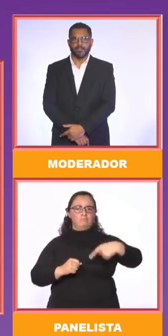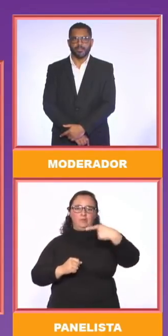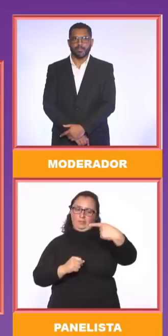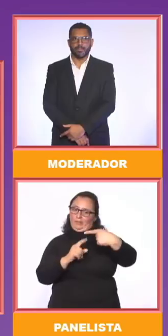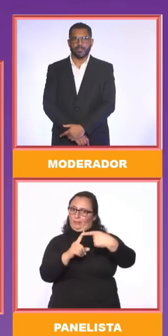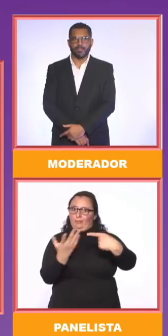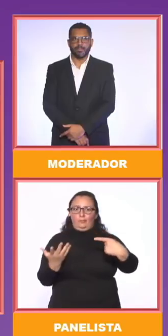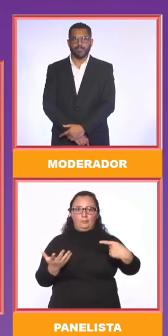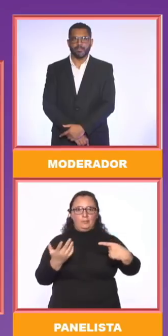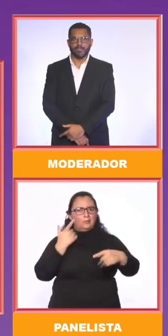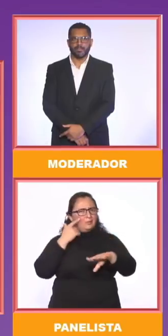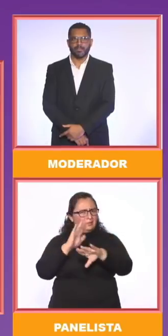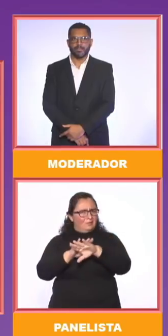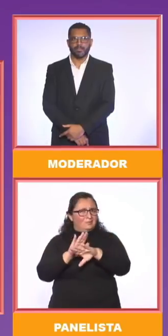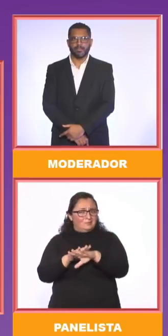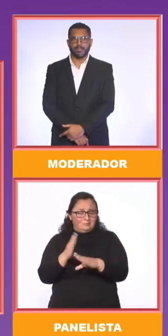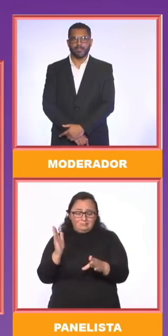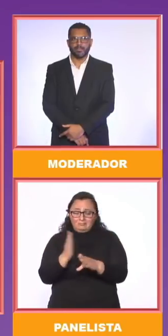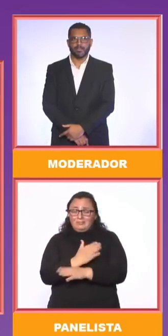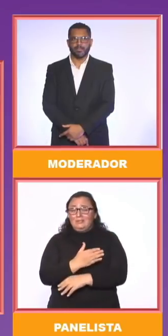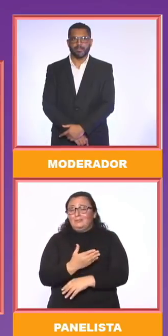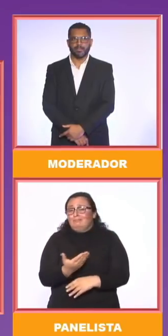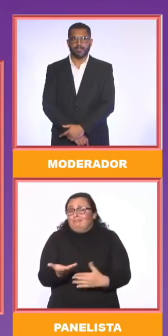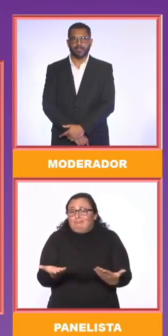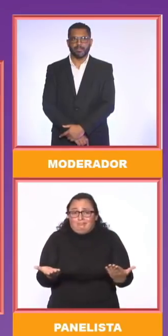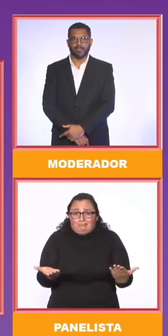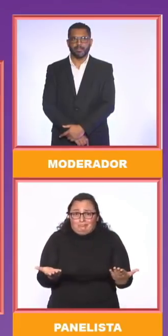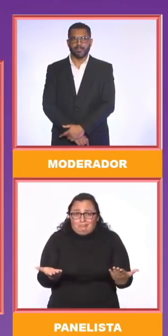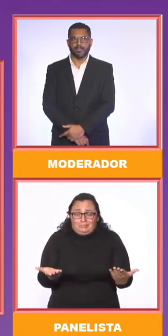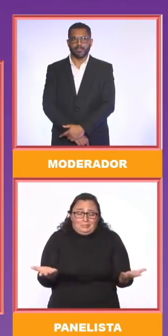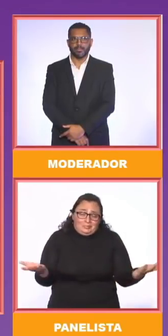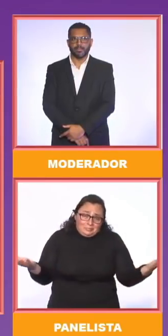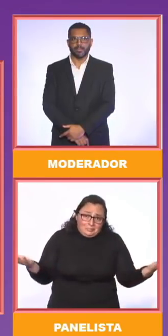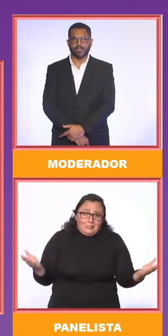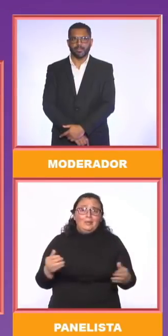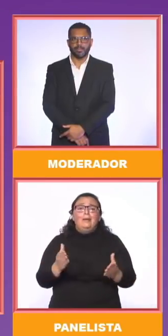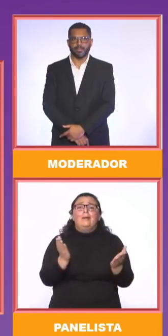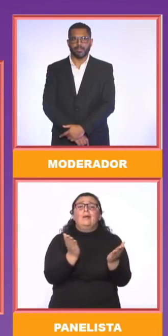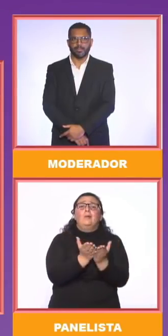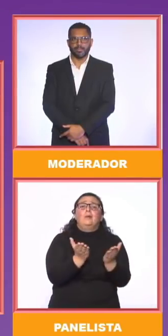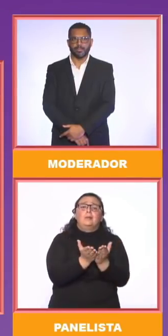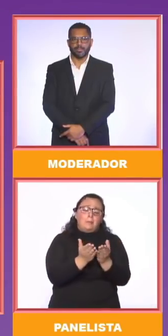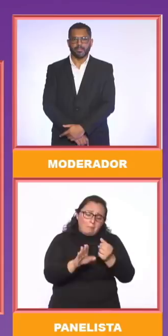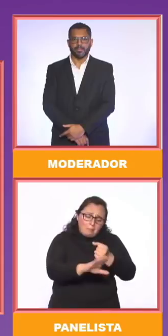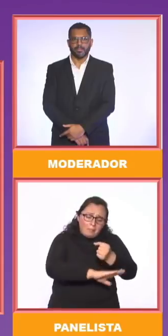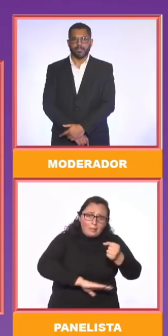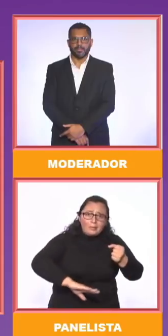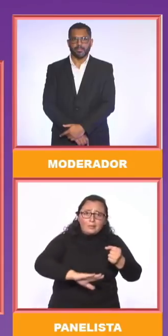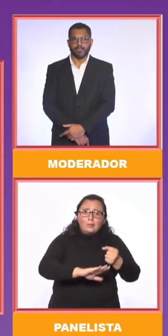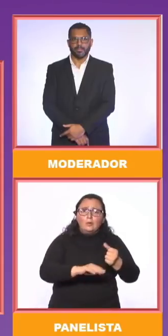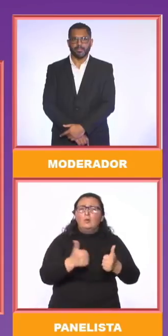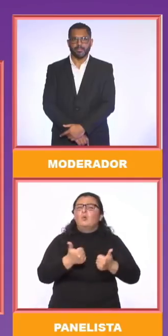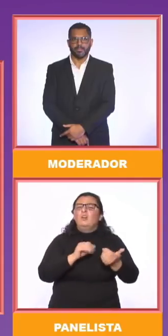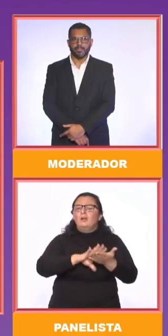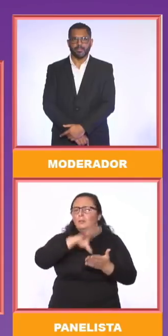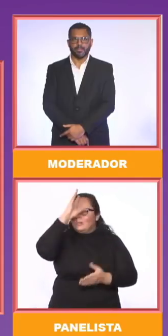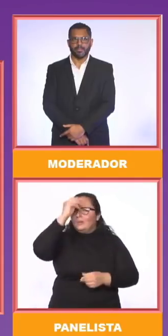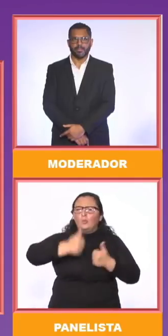problema. En la educación básica uno debería aprender lo básico. ¿Y qué es lo básico? Pensar,